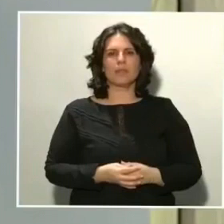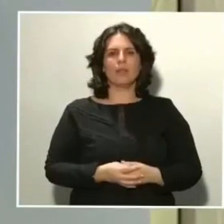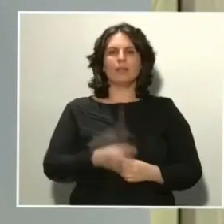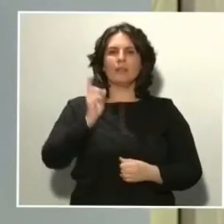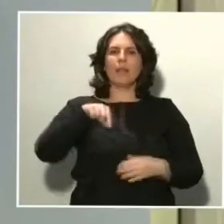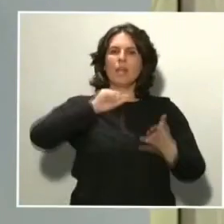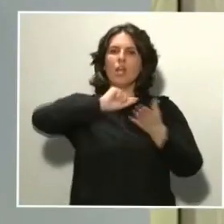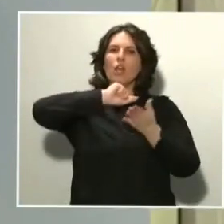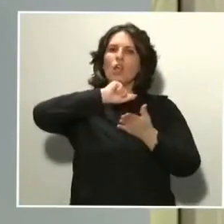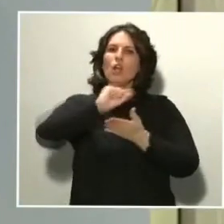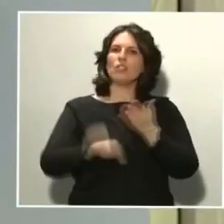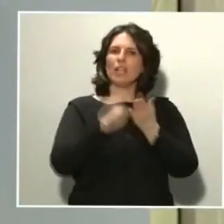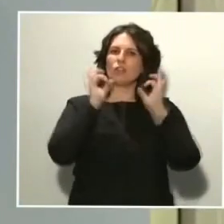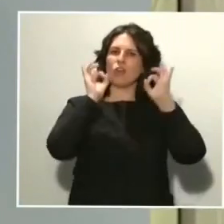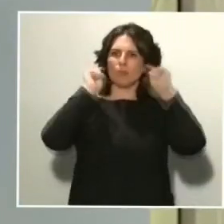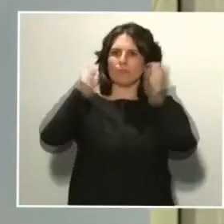los vuelos